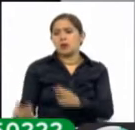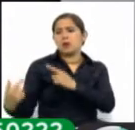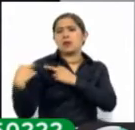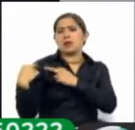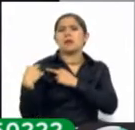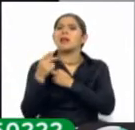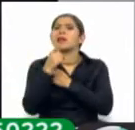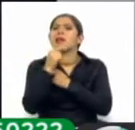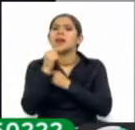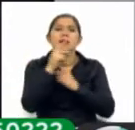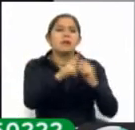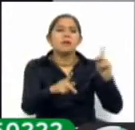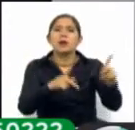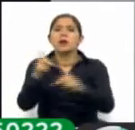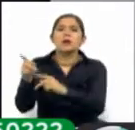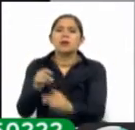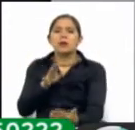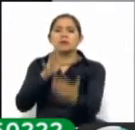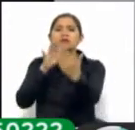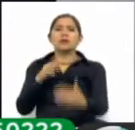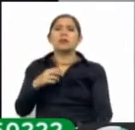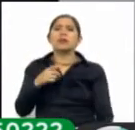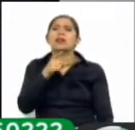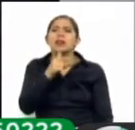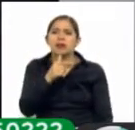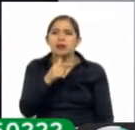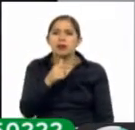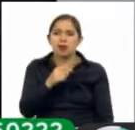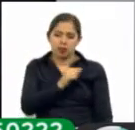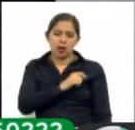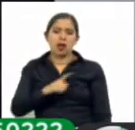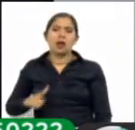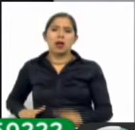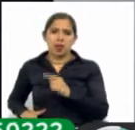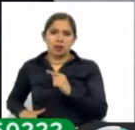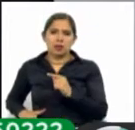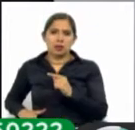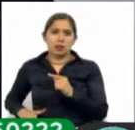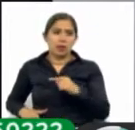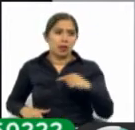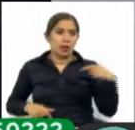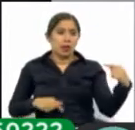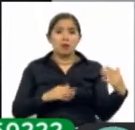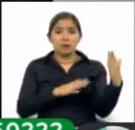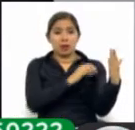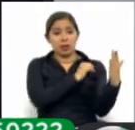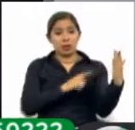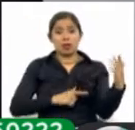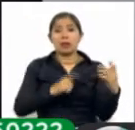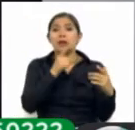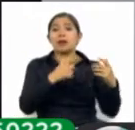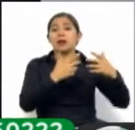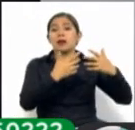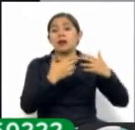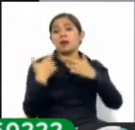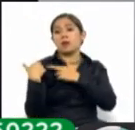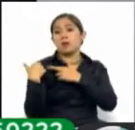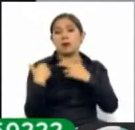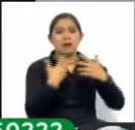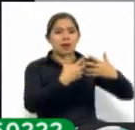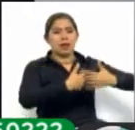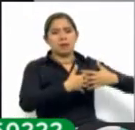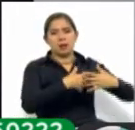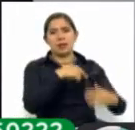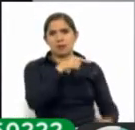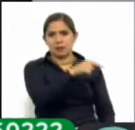población es el alcalde y el responsable ante el alcalde es la empresa Terza, por lo tanto cuando el responsable